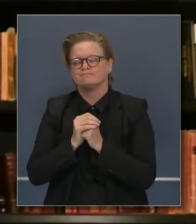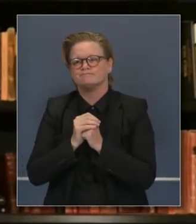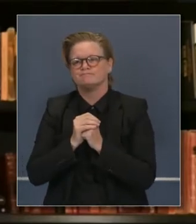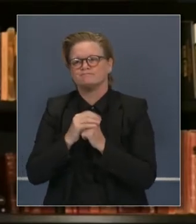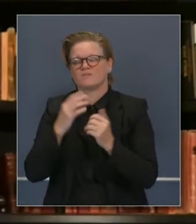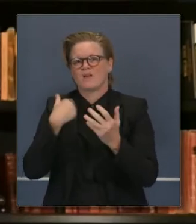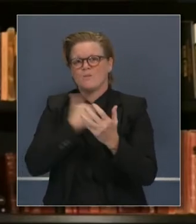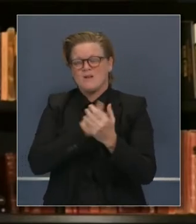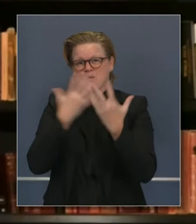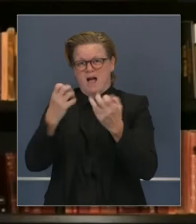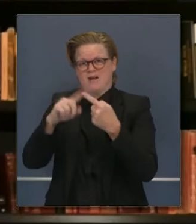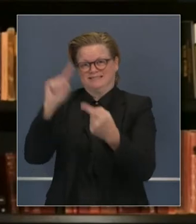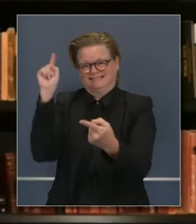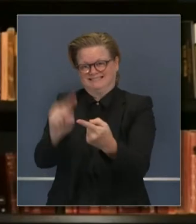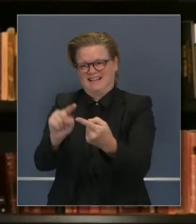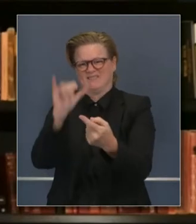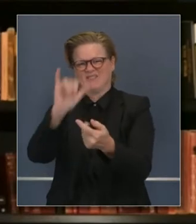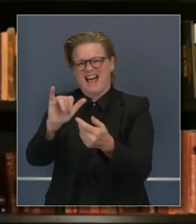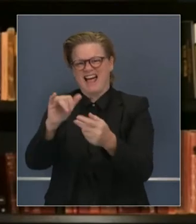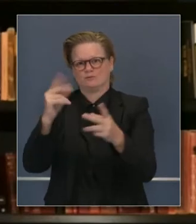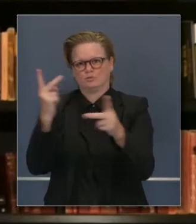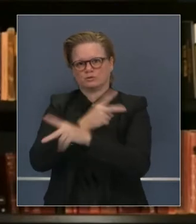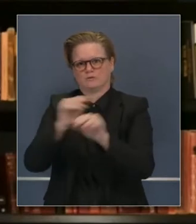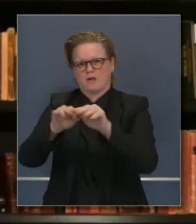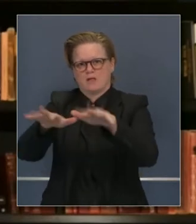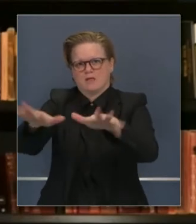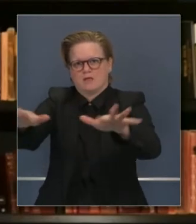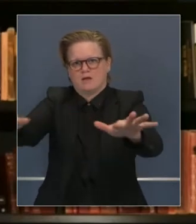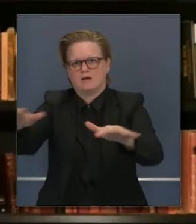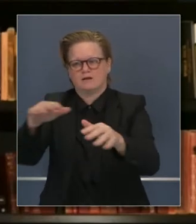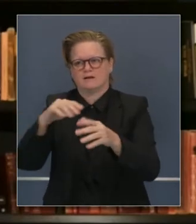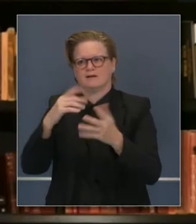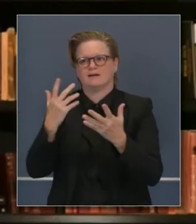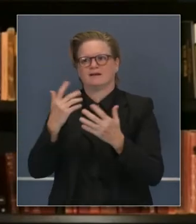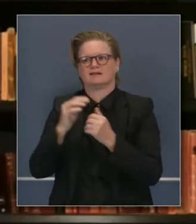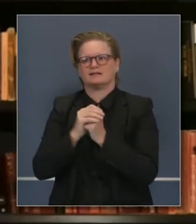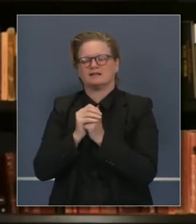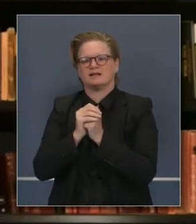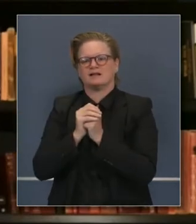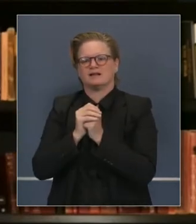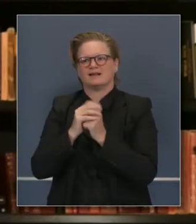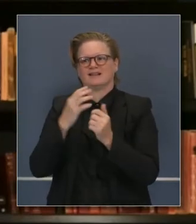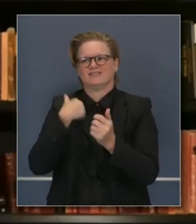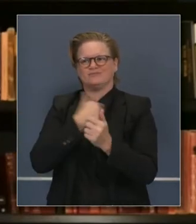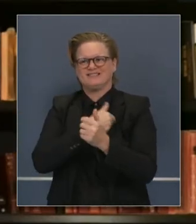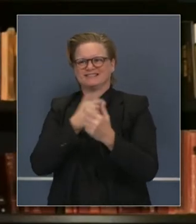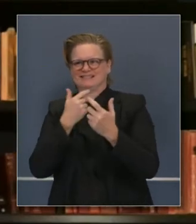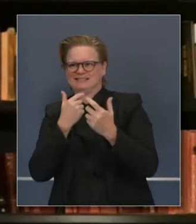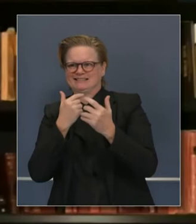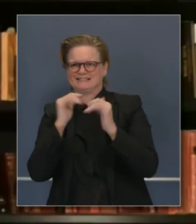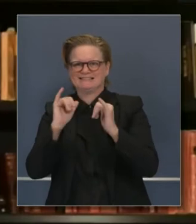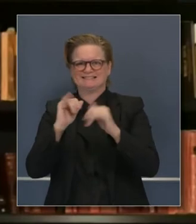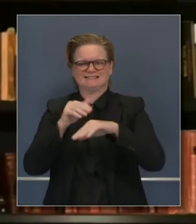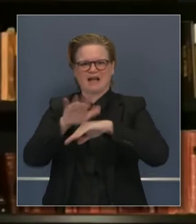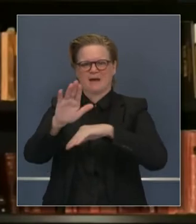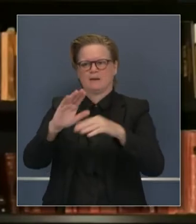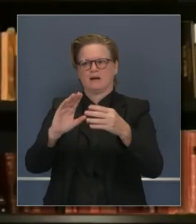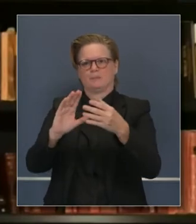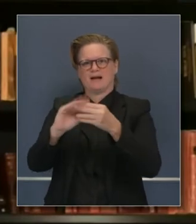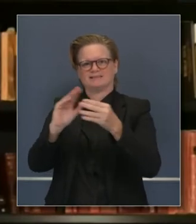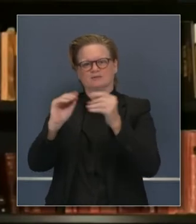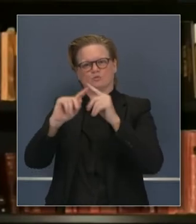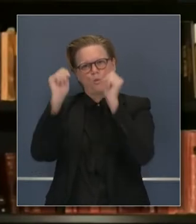la aglomeración, punto. Queremos disminuir la cantidad de aglomeración con otras personas. Tenemos que